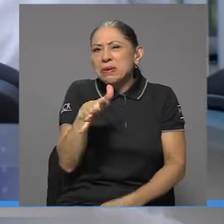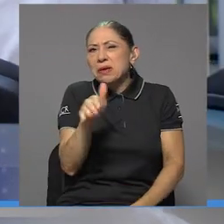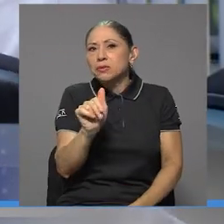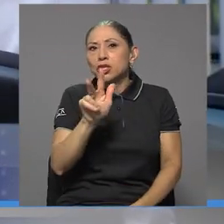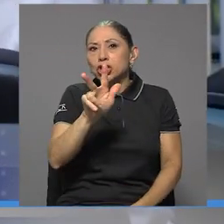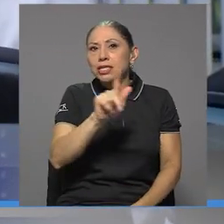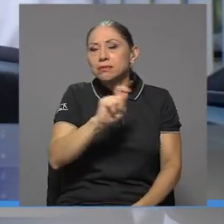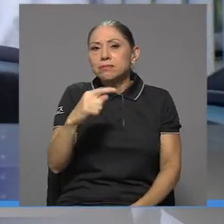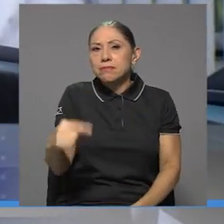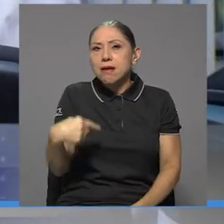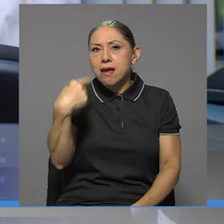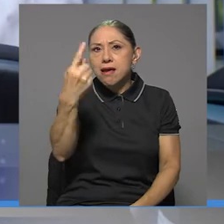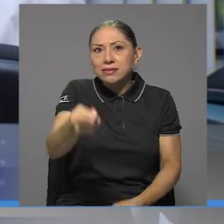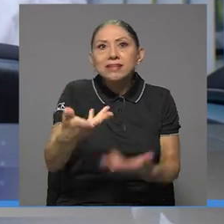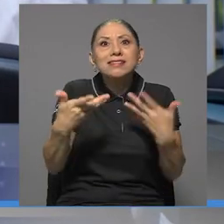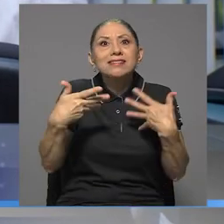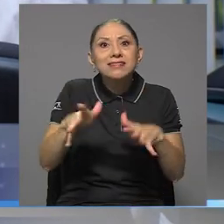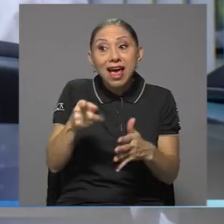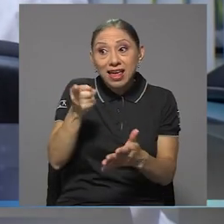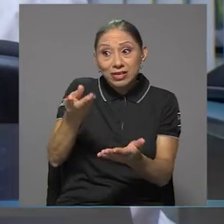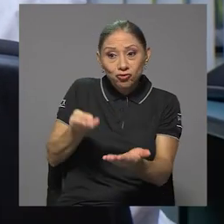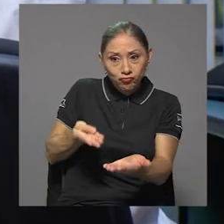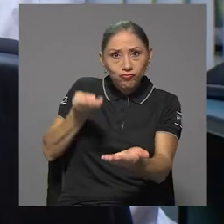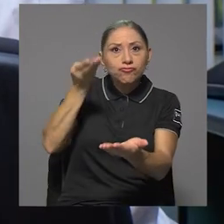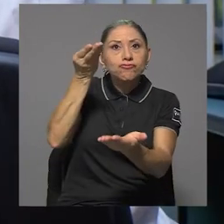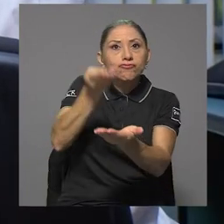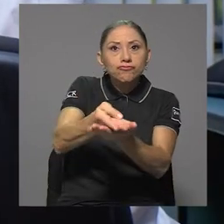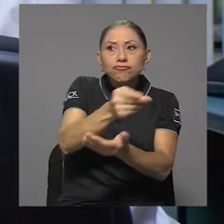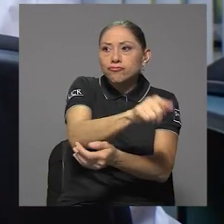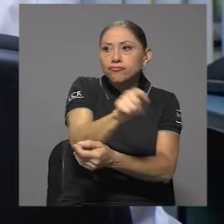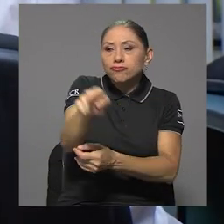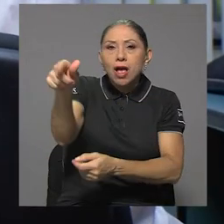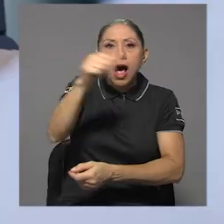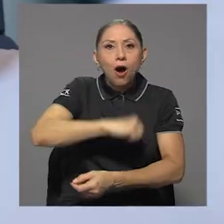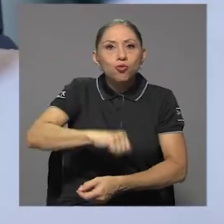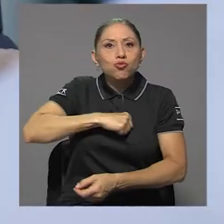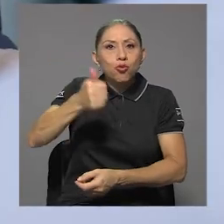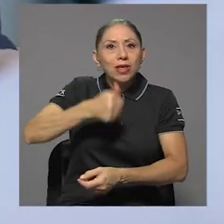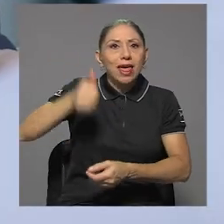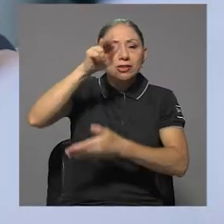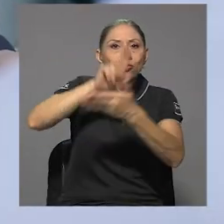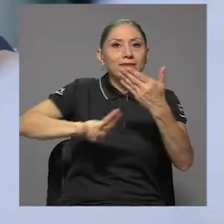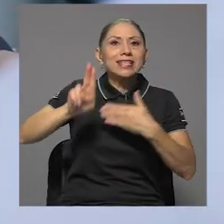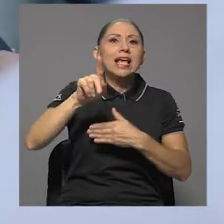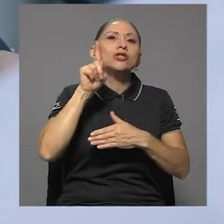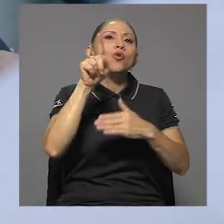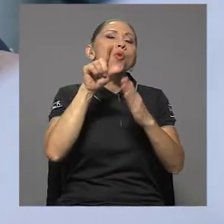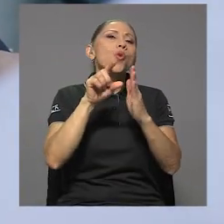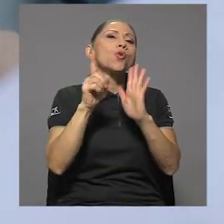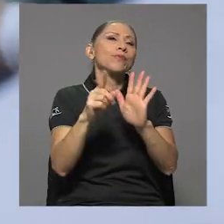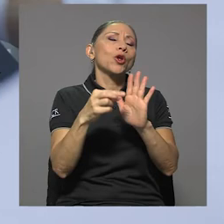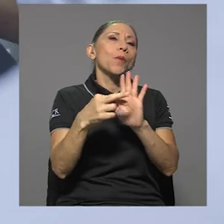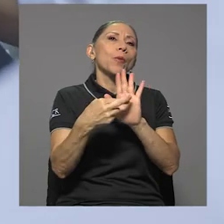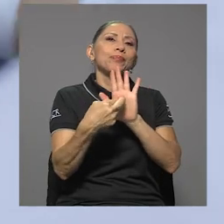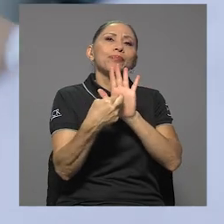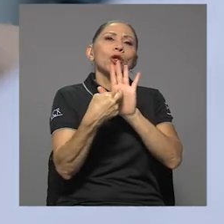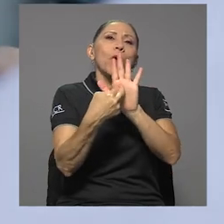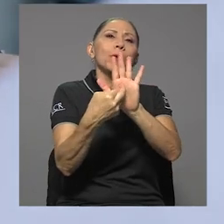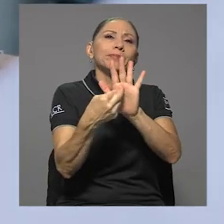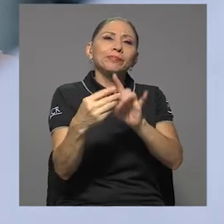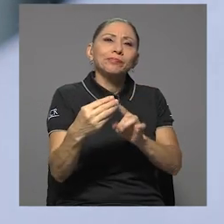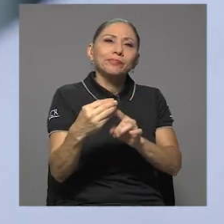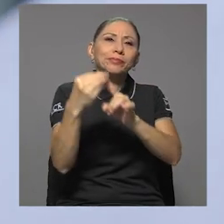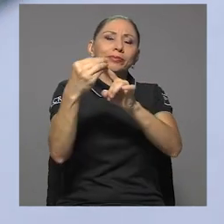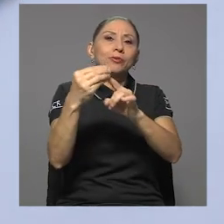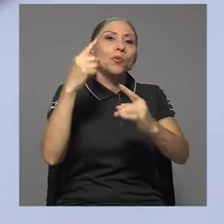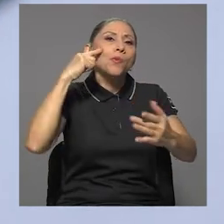meses aproximadamente se presentará ante las autoridades universitarias un prototipo de desinfectante y espera en